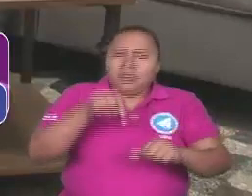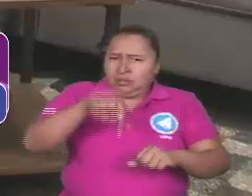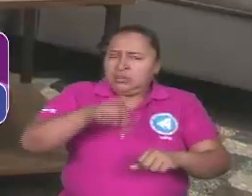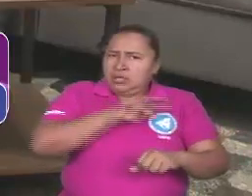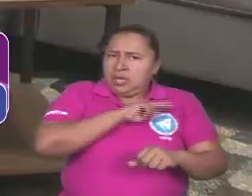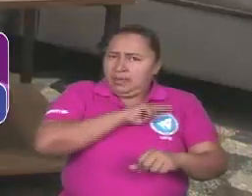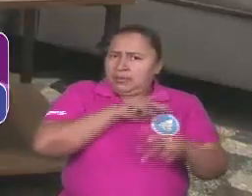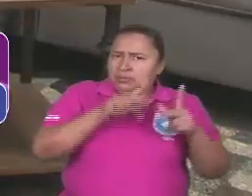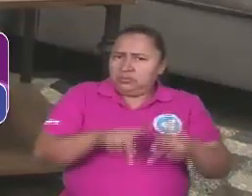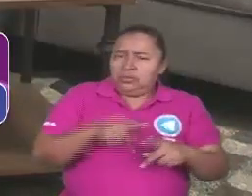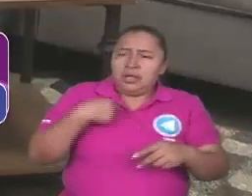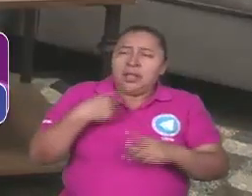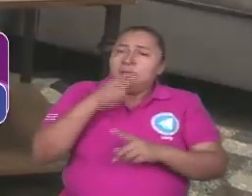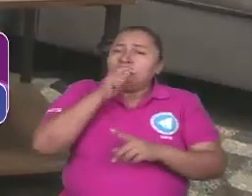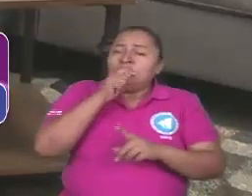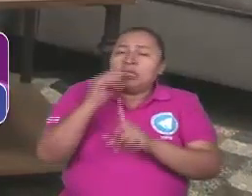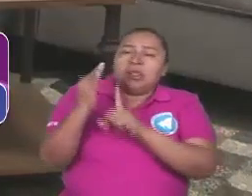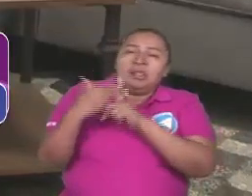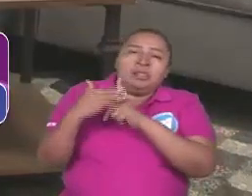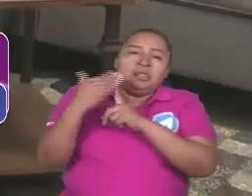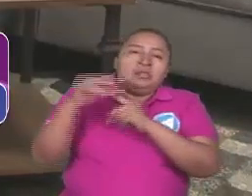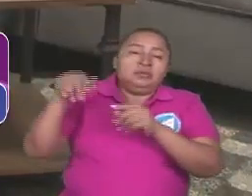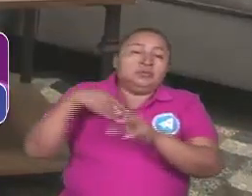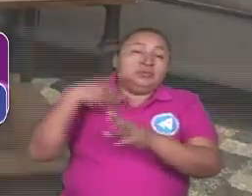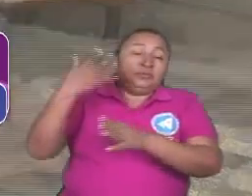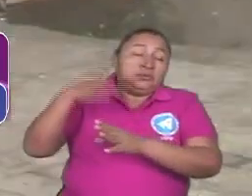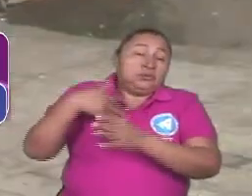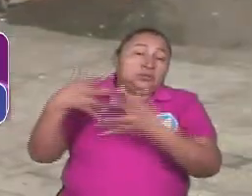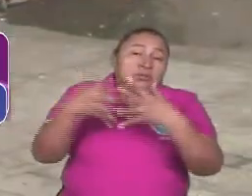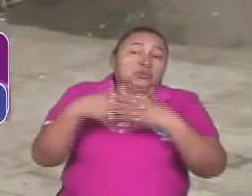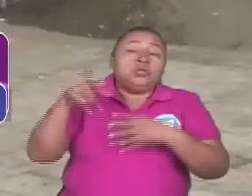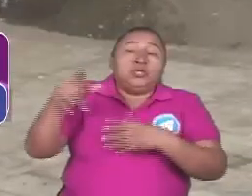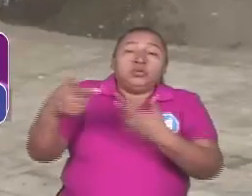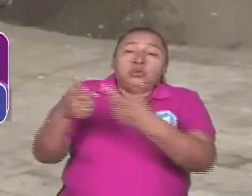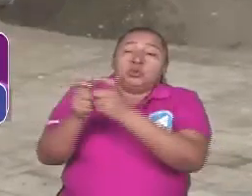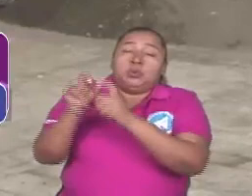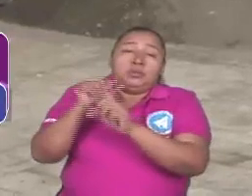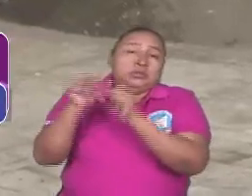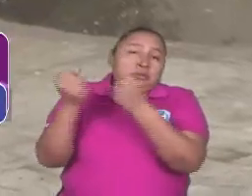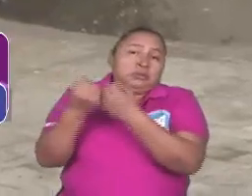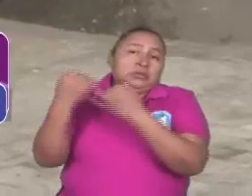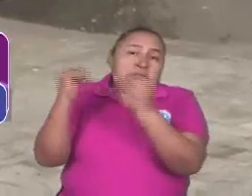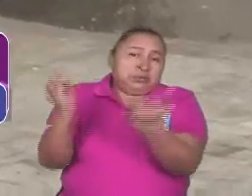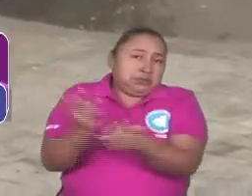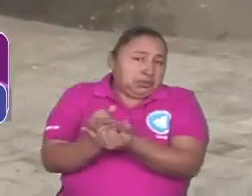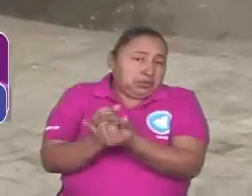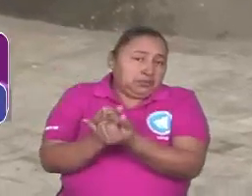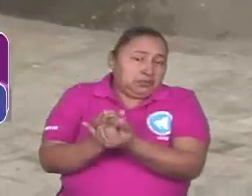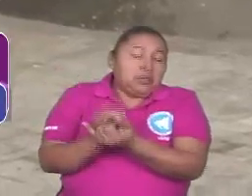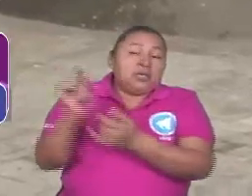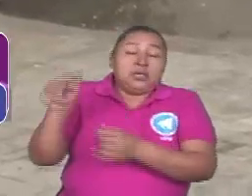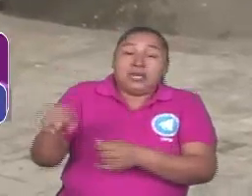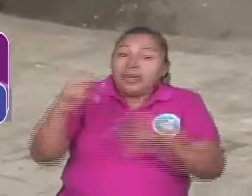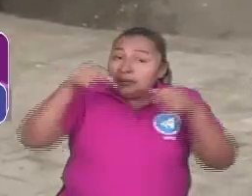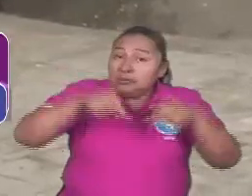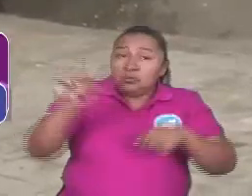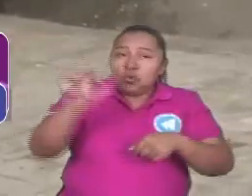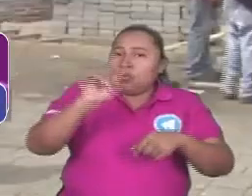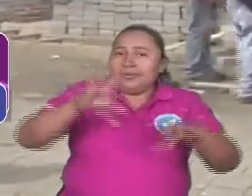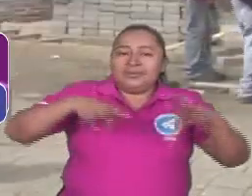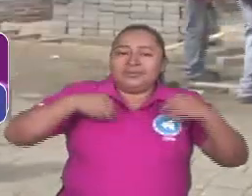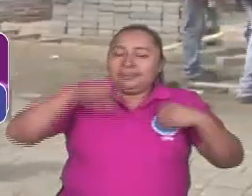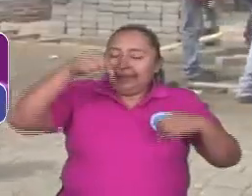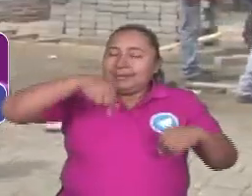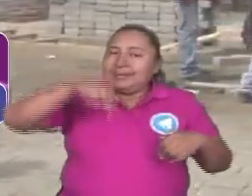que responde a los intereses de los Estados Unidos y de sus multinacionales. Y efectivamente no toleran que este gobierno esté,